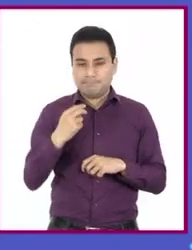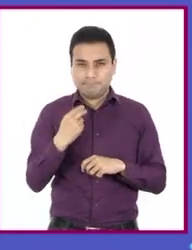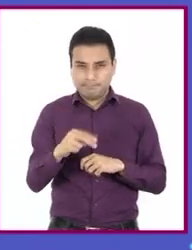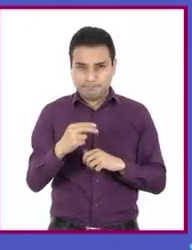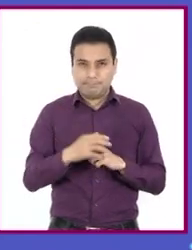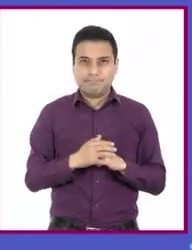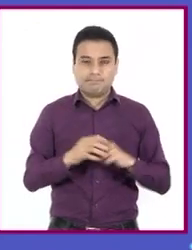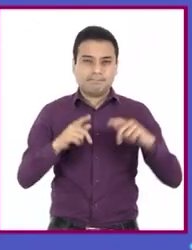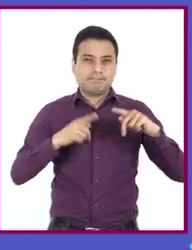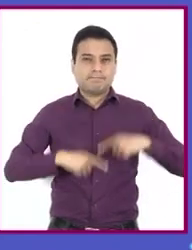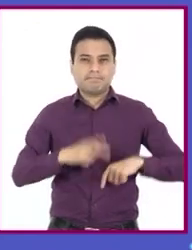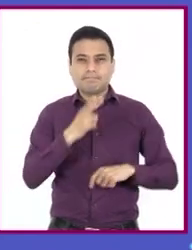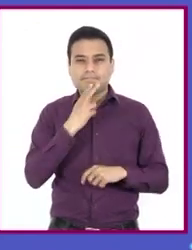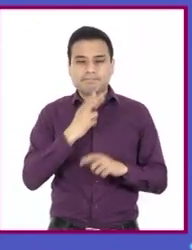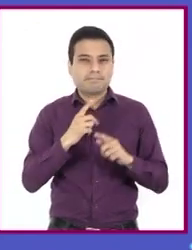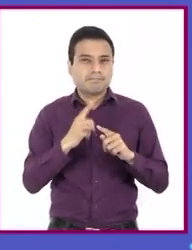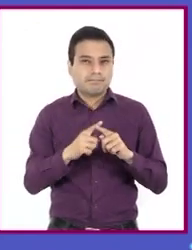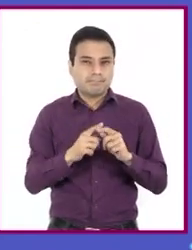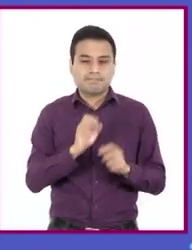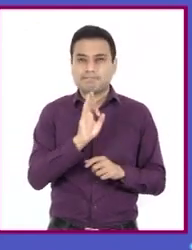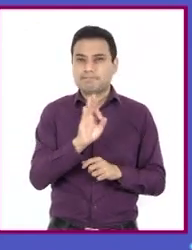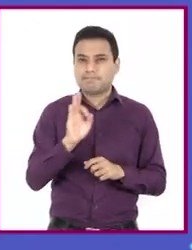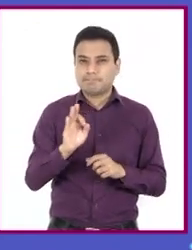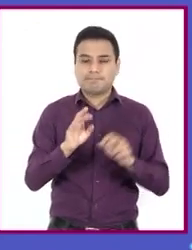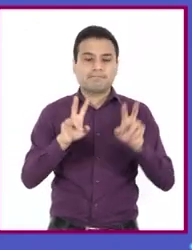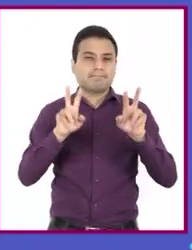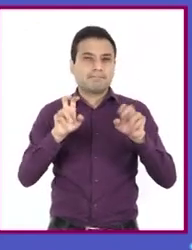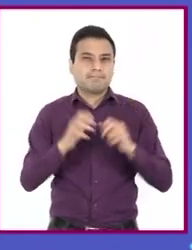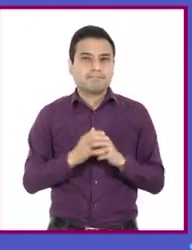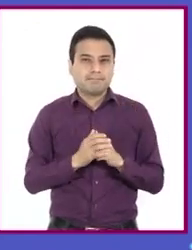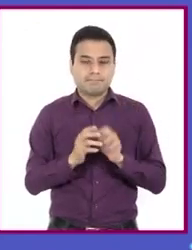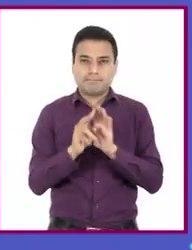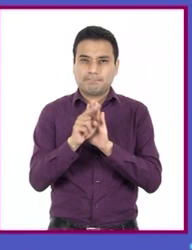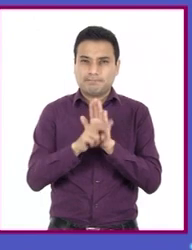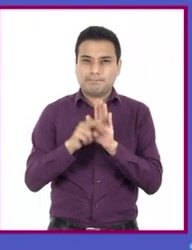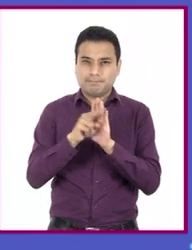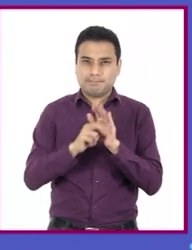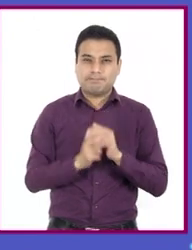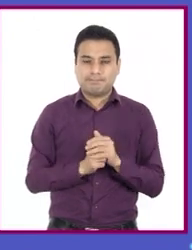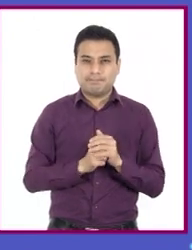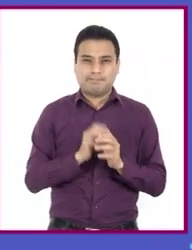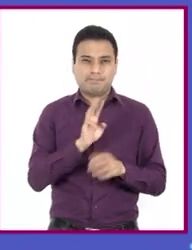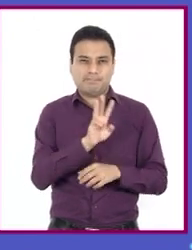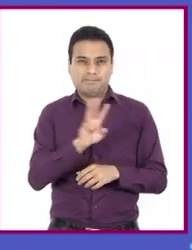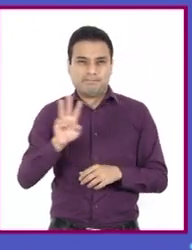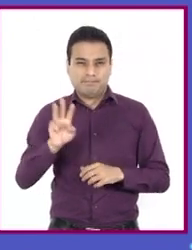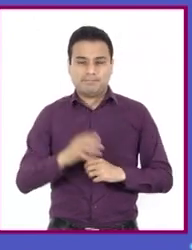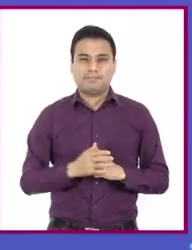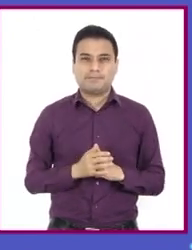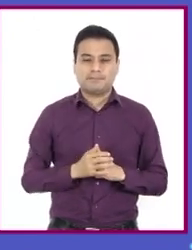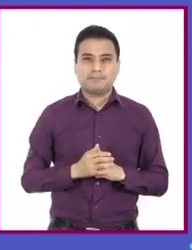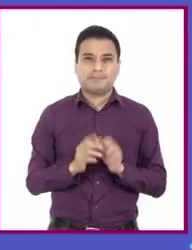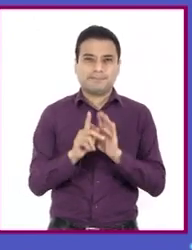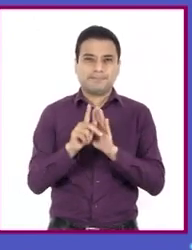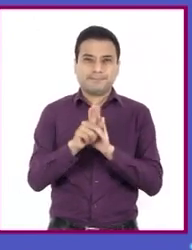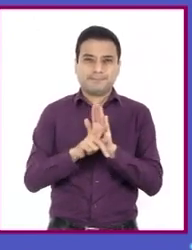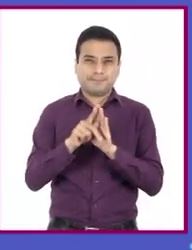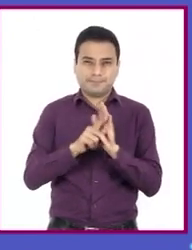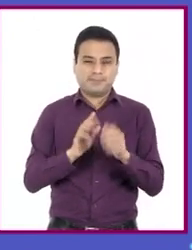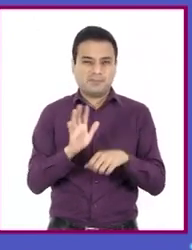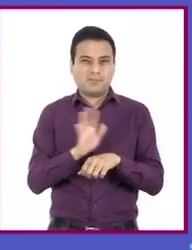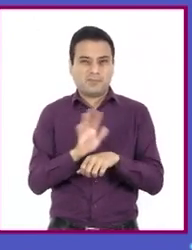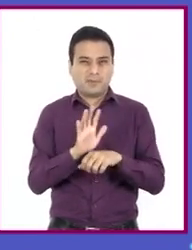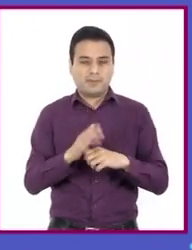del usuario. Fecha. Título del video. Video. URL. Película y documental.